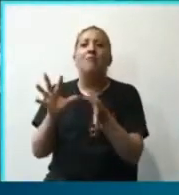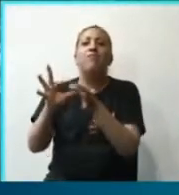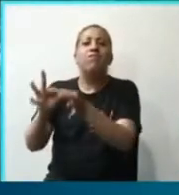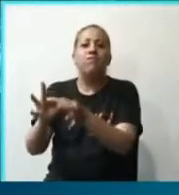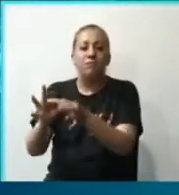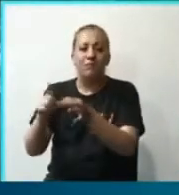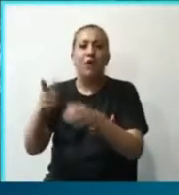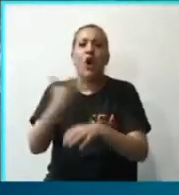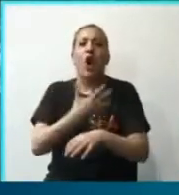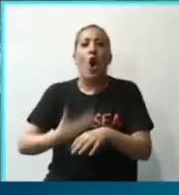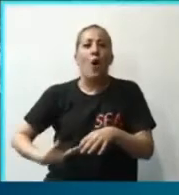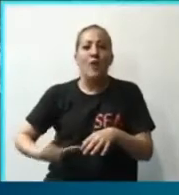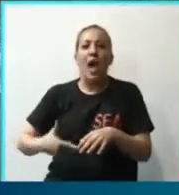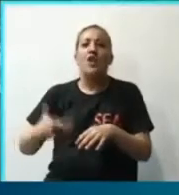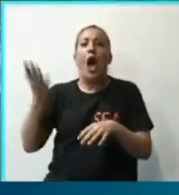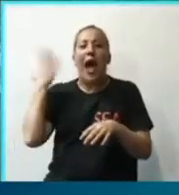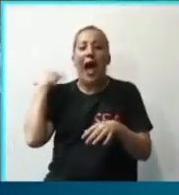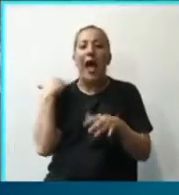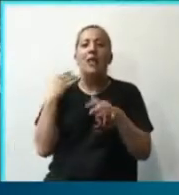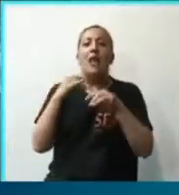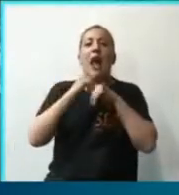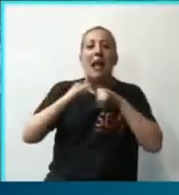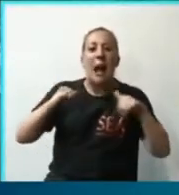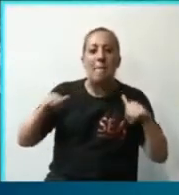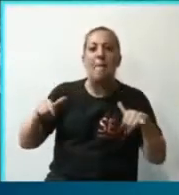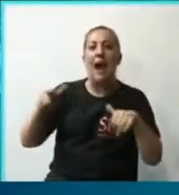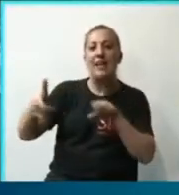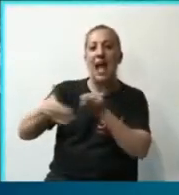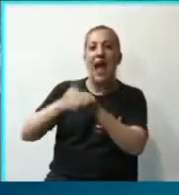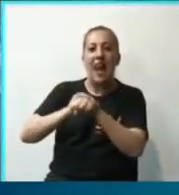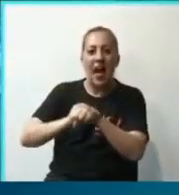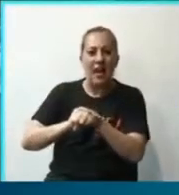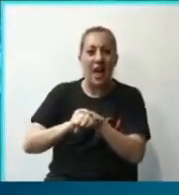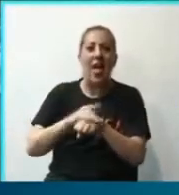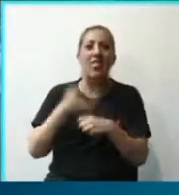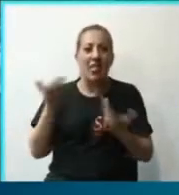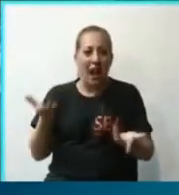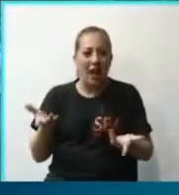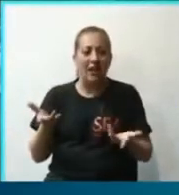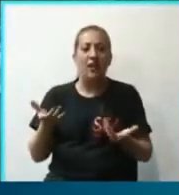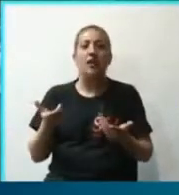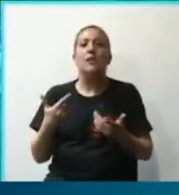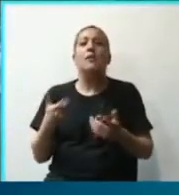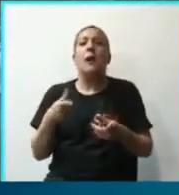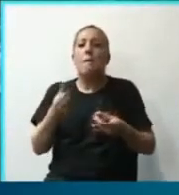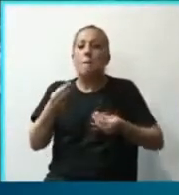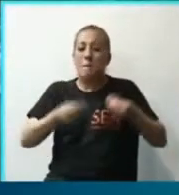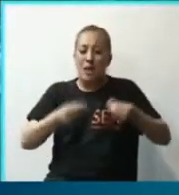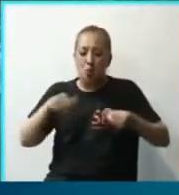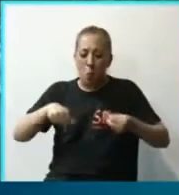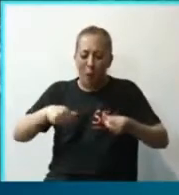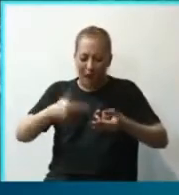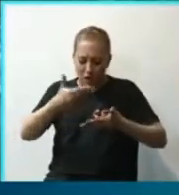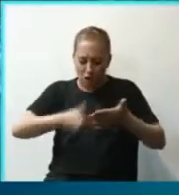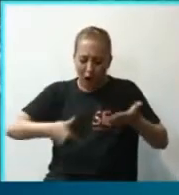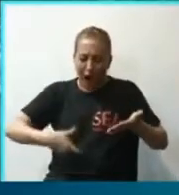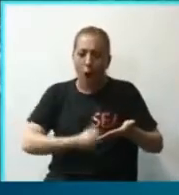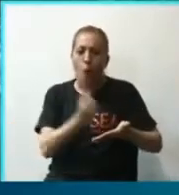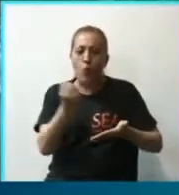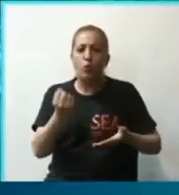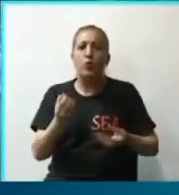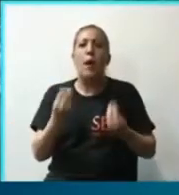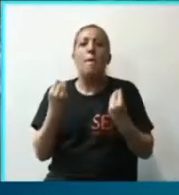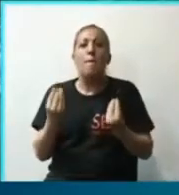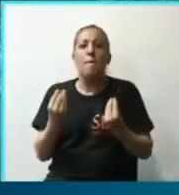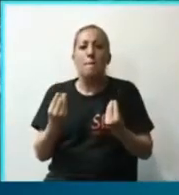y a las campañas electorales de la RETA. Es una ampliación presupuestaria para ellos. Entonces es un presupuesto de ajuste, un presupuesto para